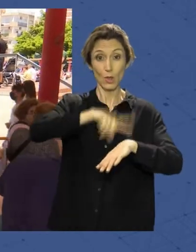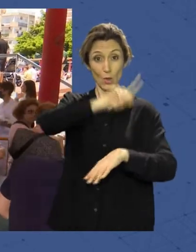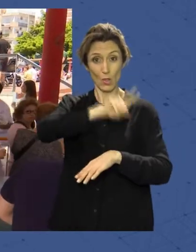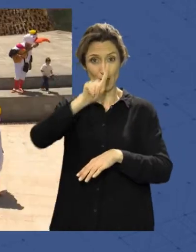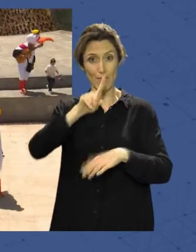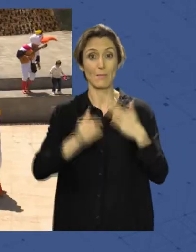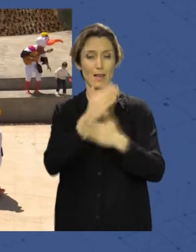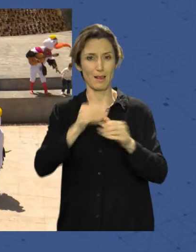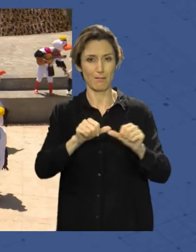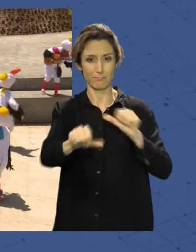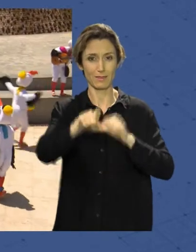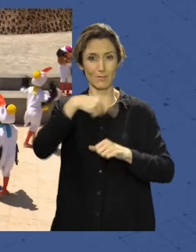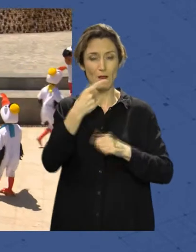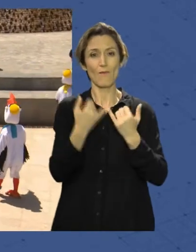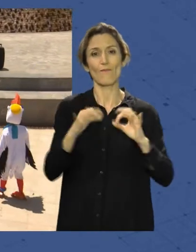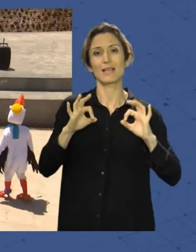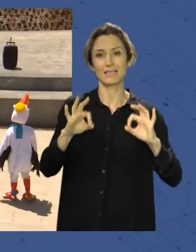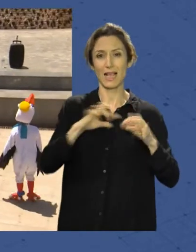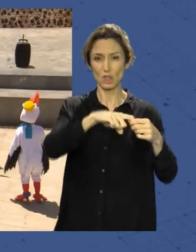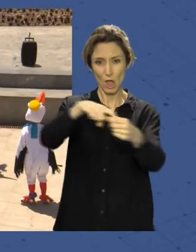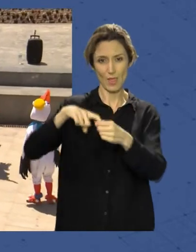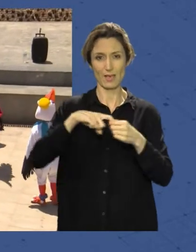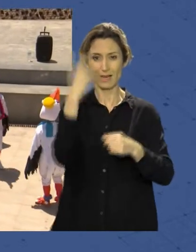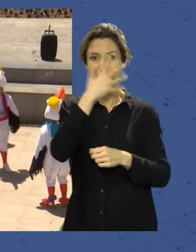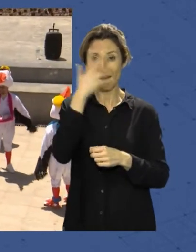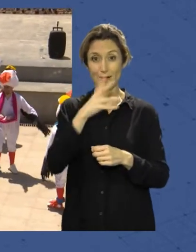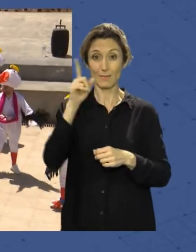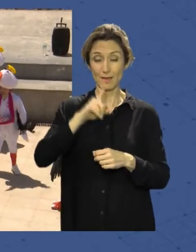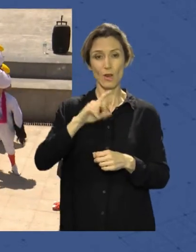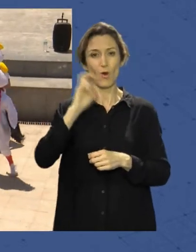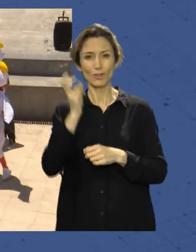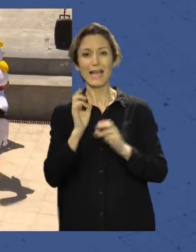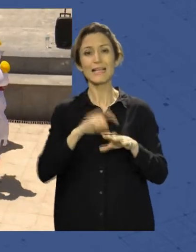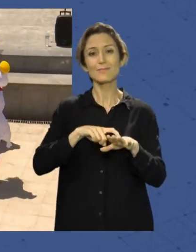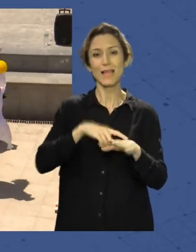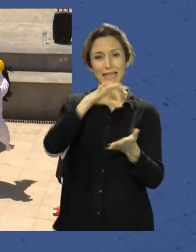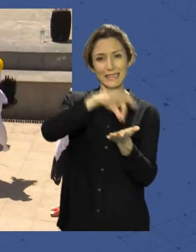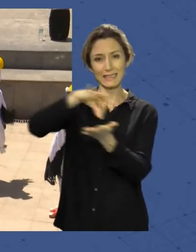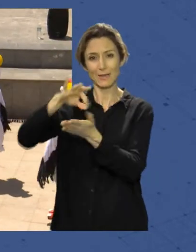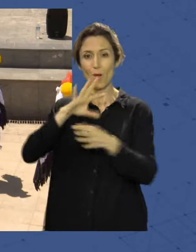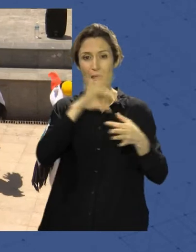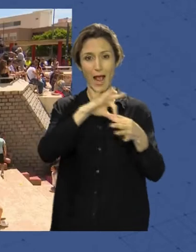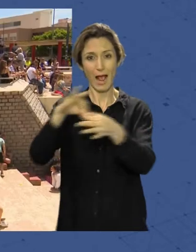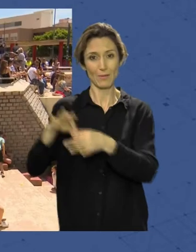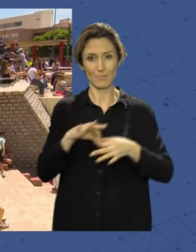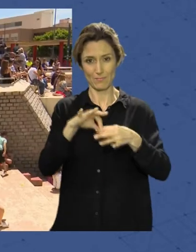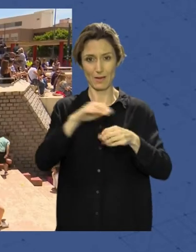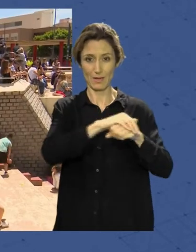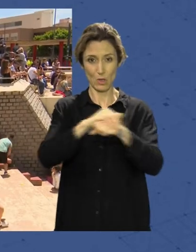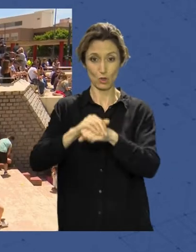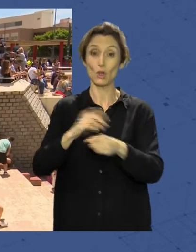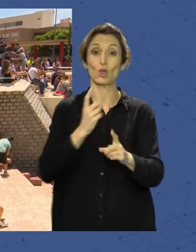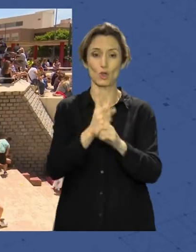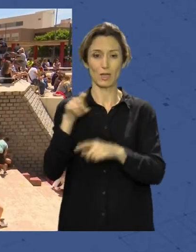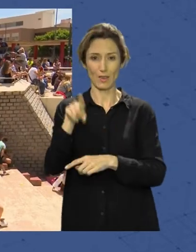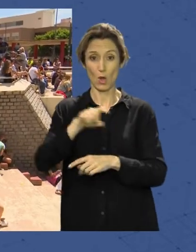además habrá una gran gala solidaria con baile de carnaval, con cera tipo cóctel a beneficio de la asociación Amigos contra el Cáncer. Por último, el domingo